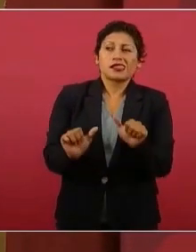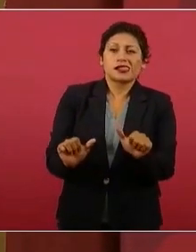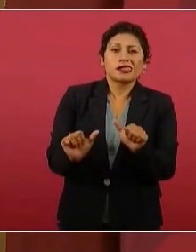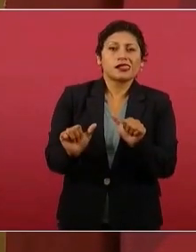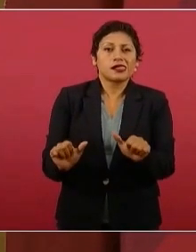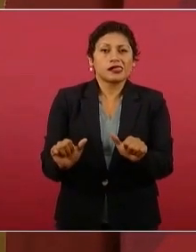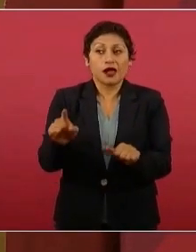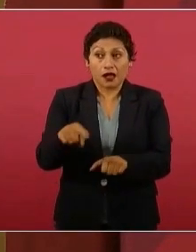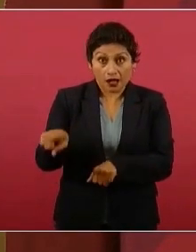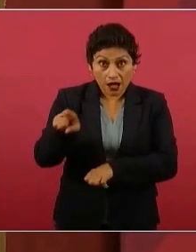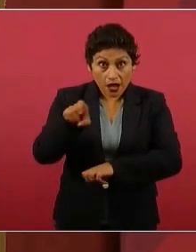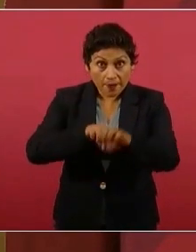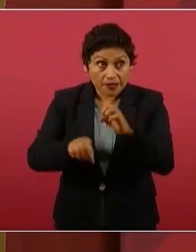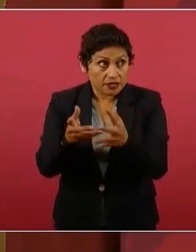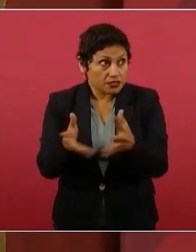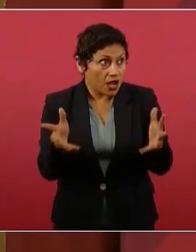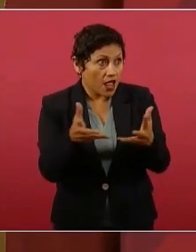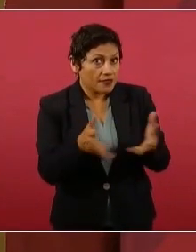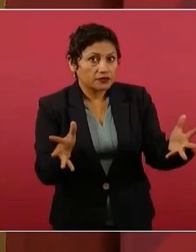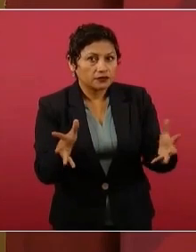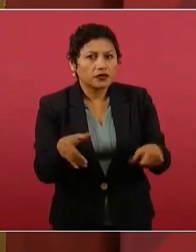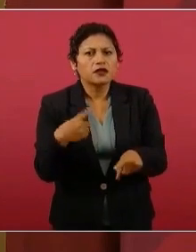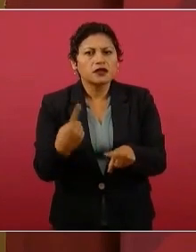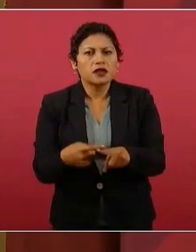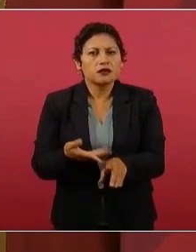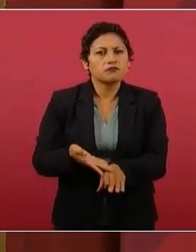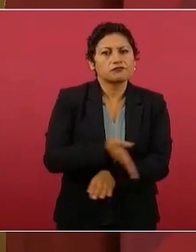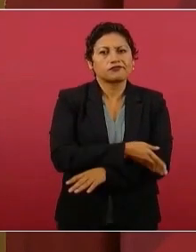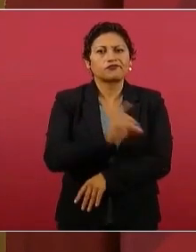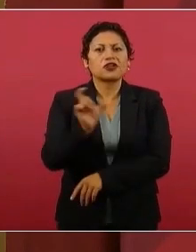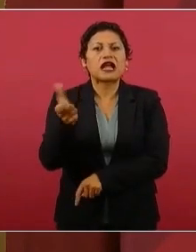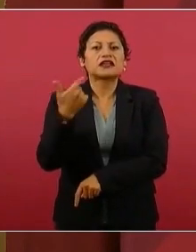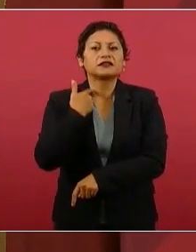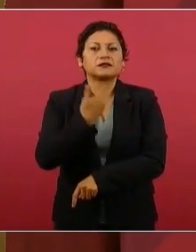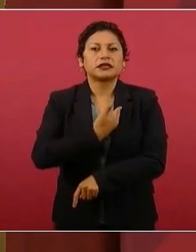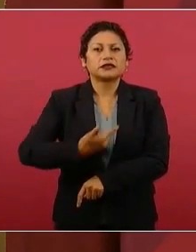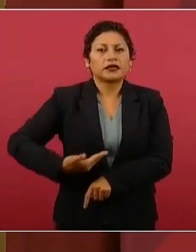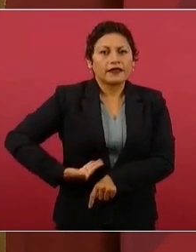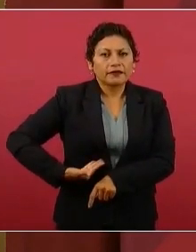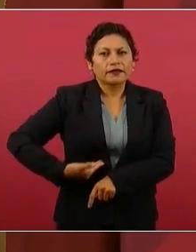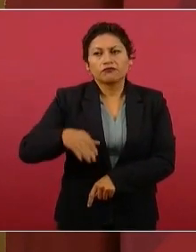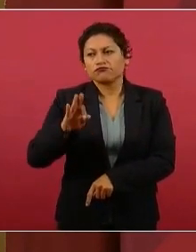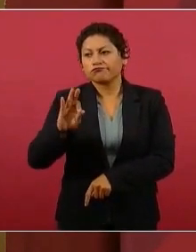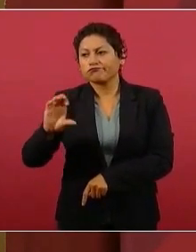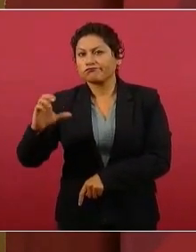Calderón y el presidente Peña?